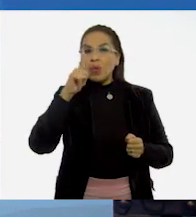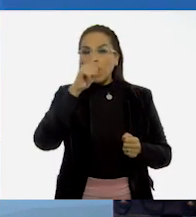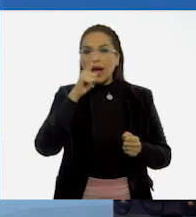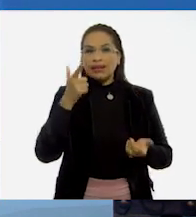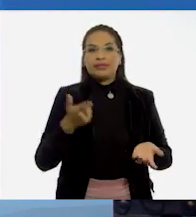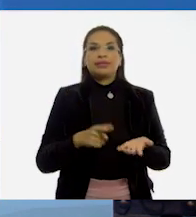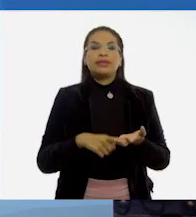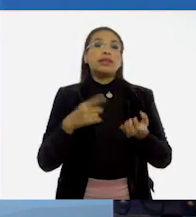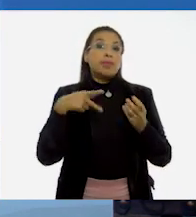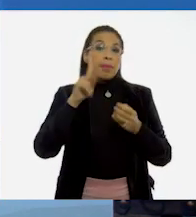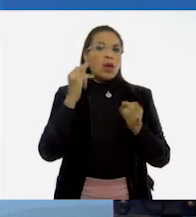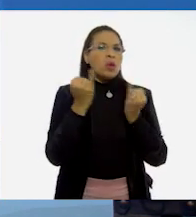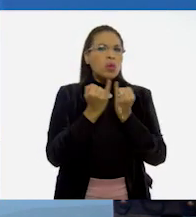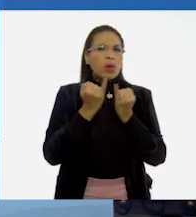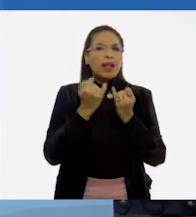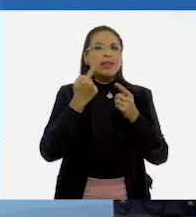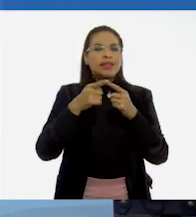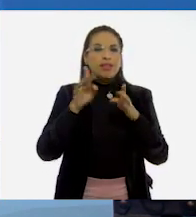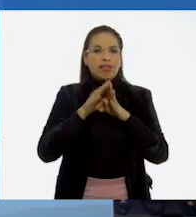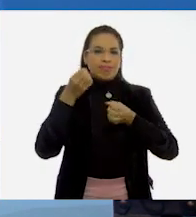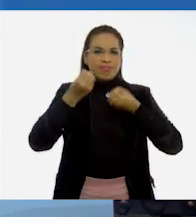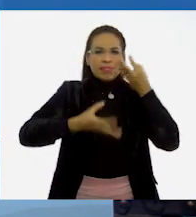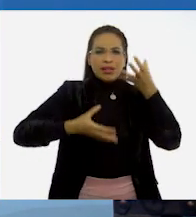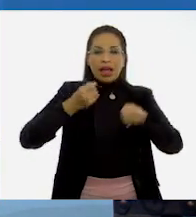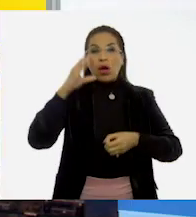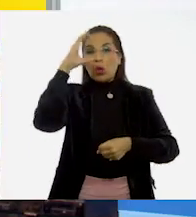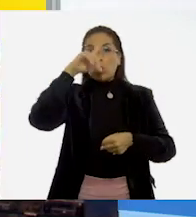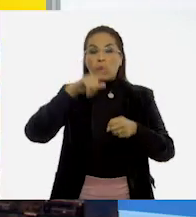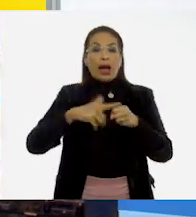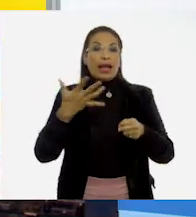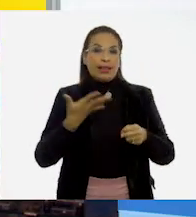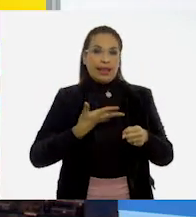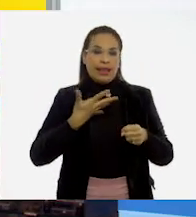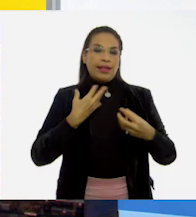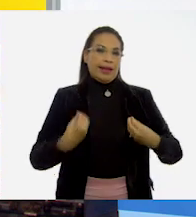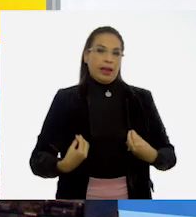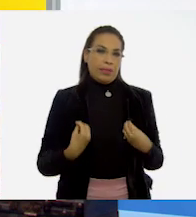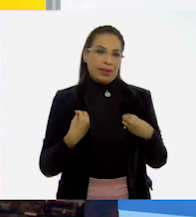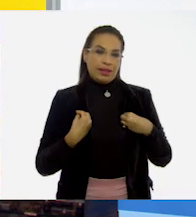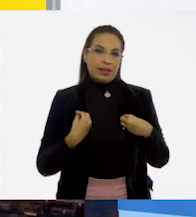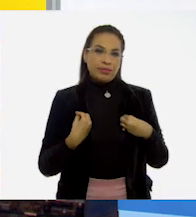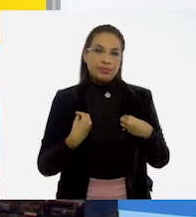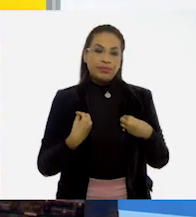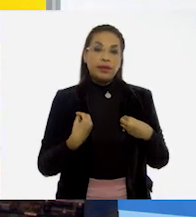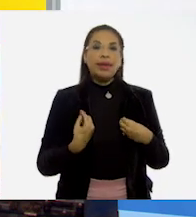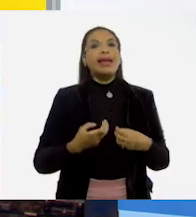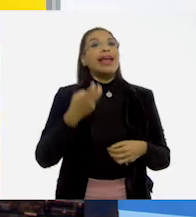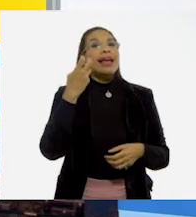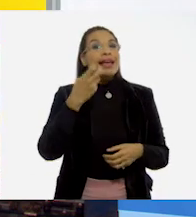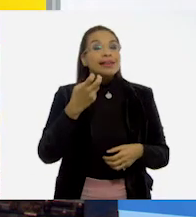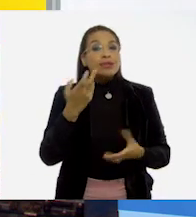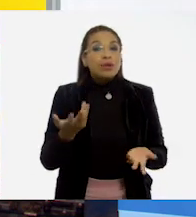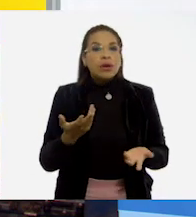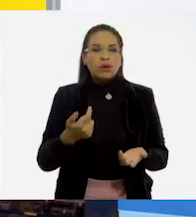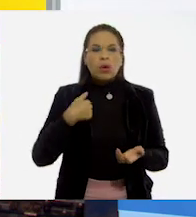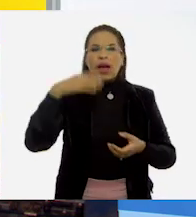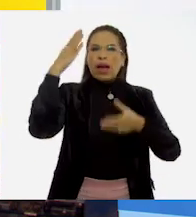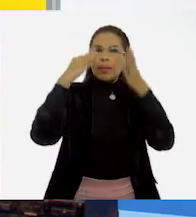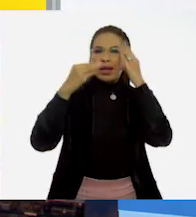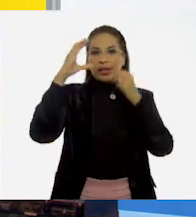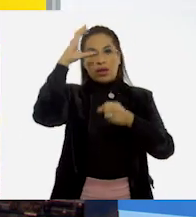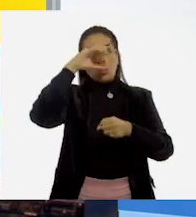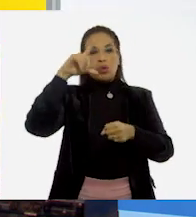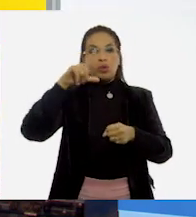pero también en los aportes que estas culturas tienen en nuestra vida. Exactamente. Yo aprendí que su